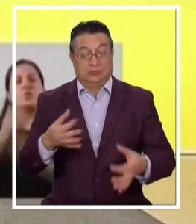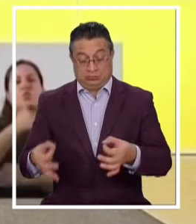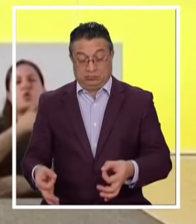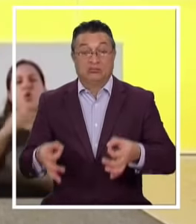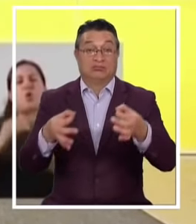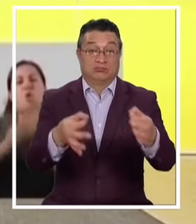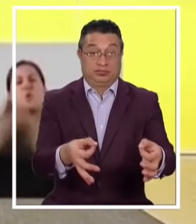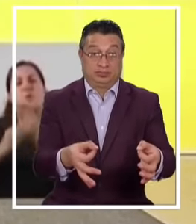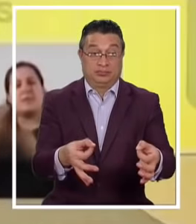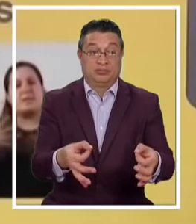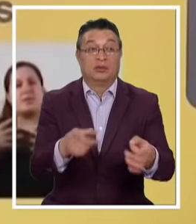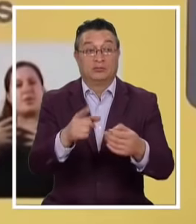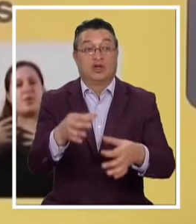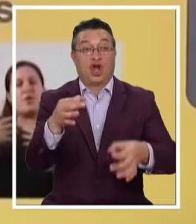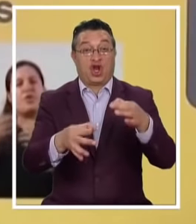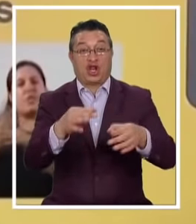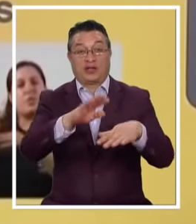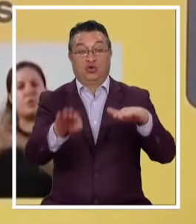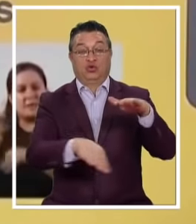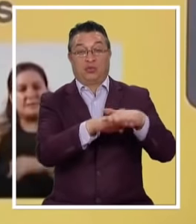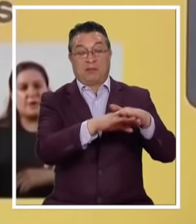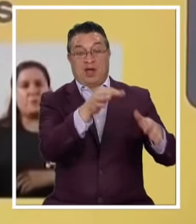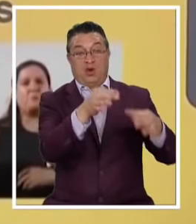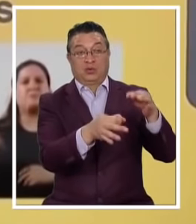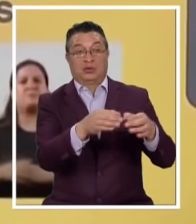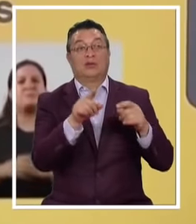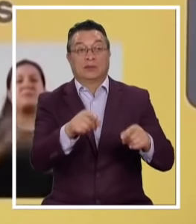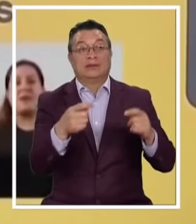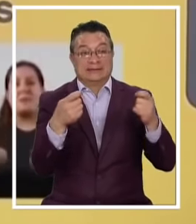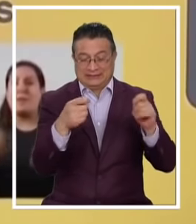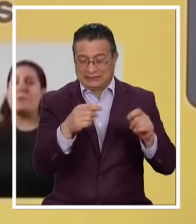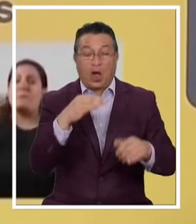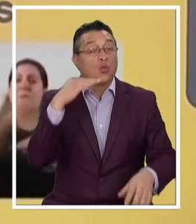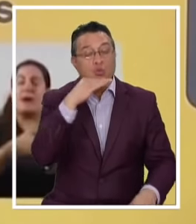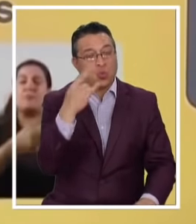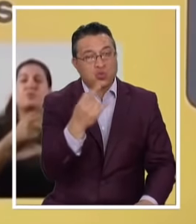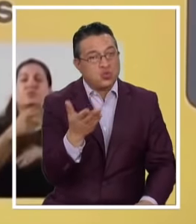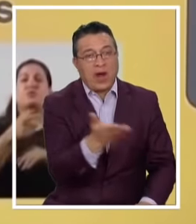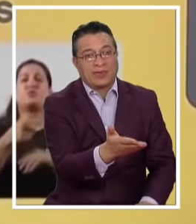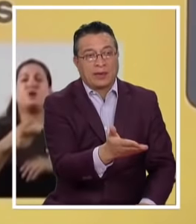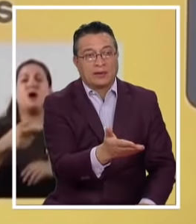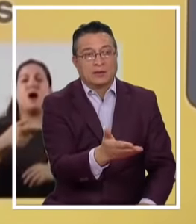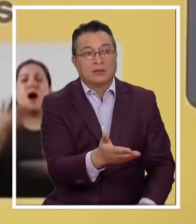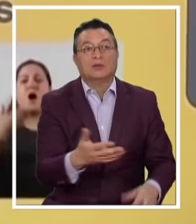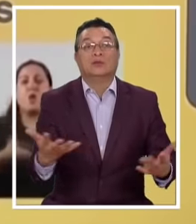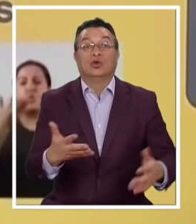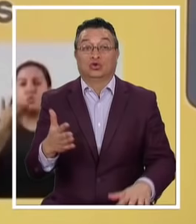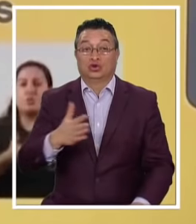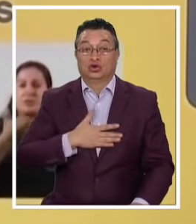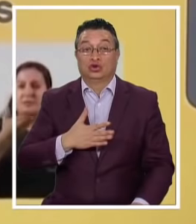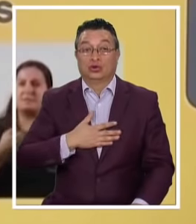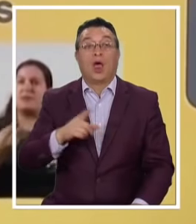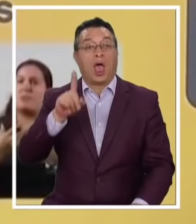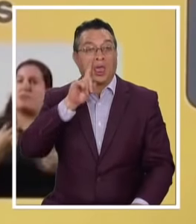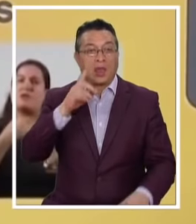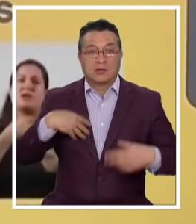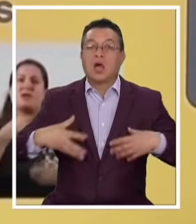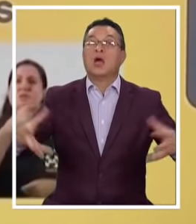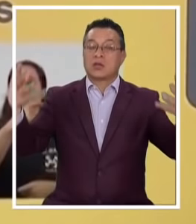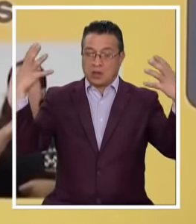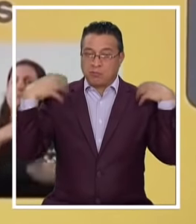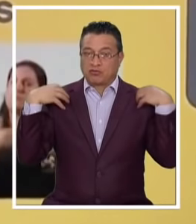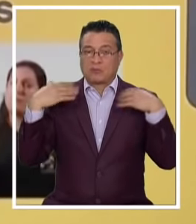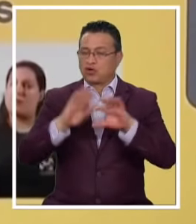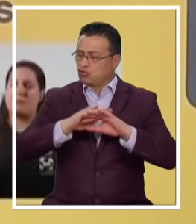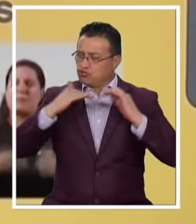amparo Ante la Corte Suprema De Justicia Para que se trate De manera urgente Yo tengo la responsabilidad De